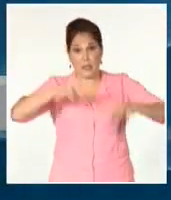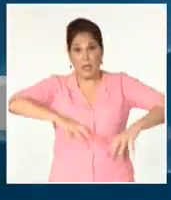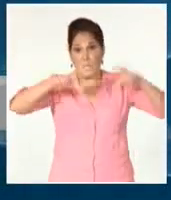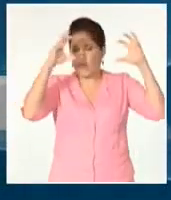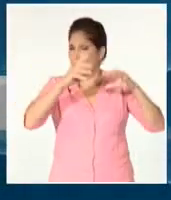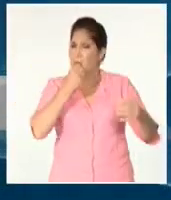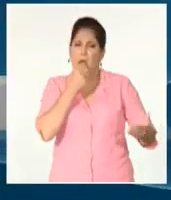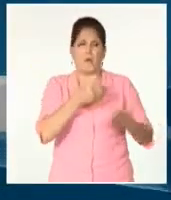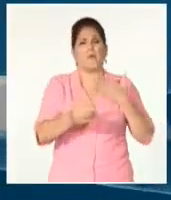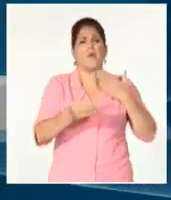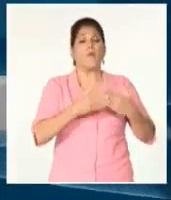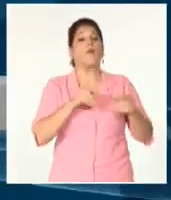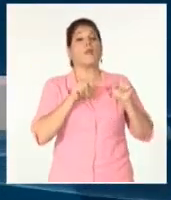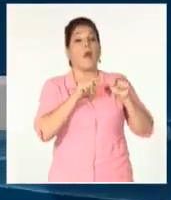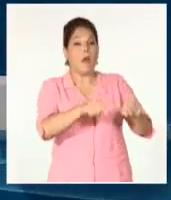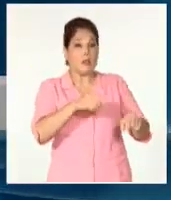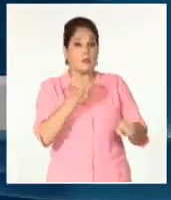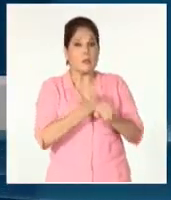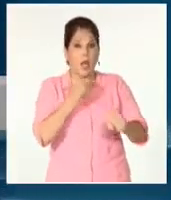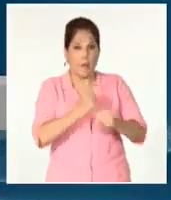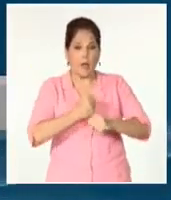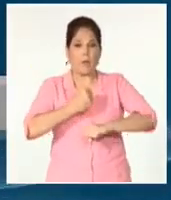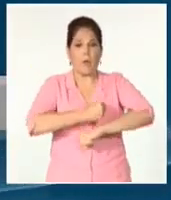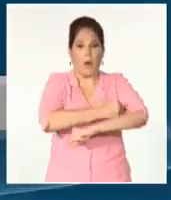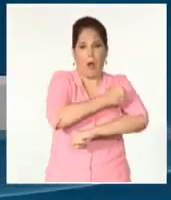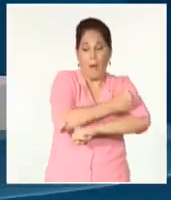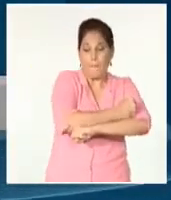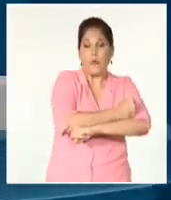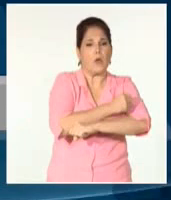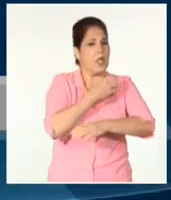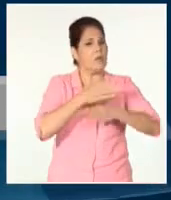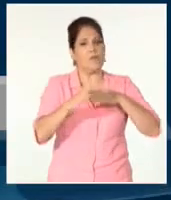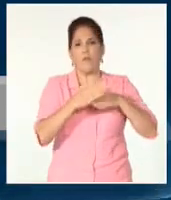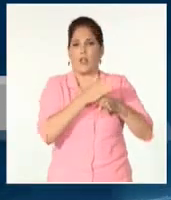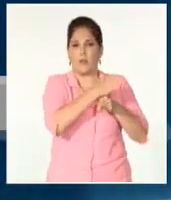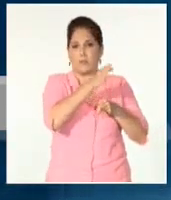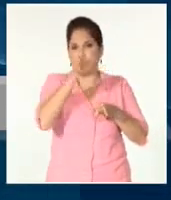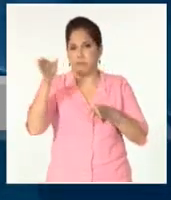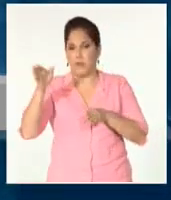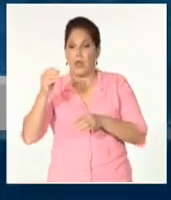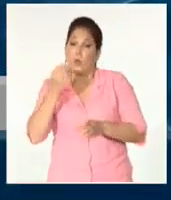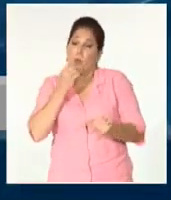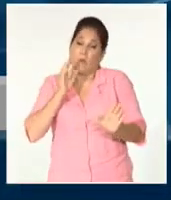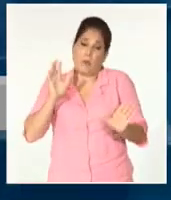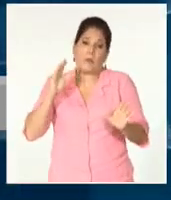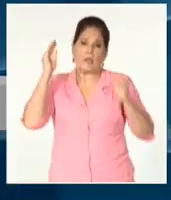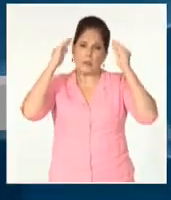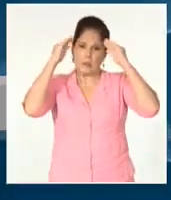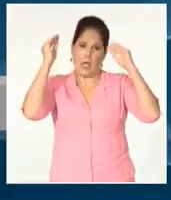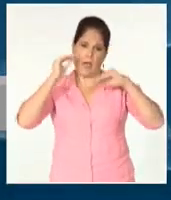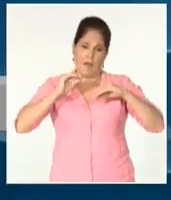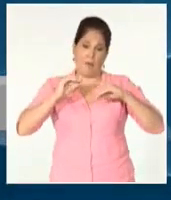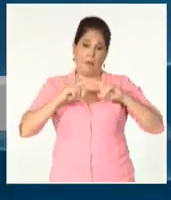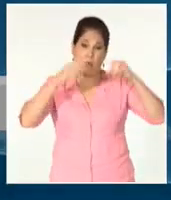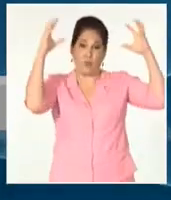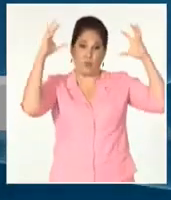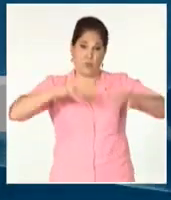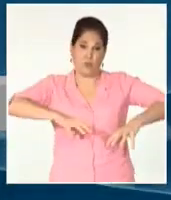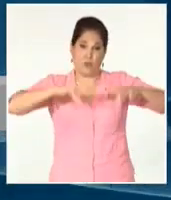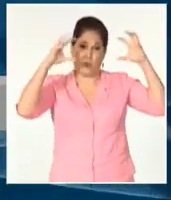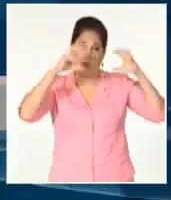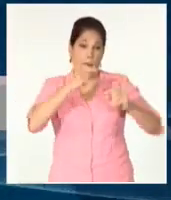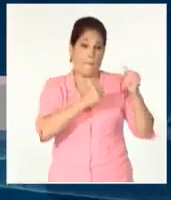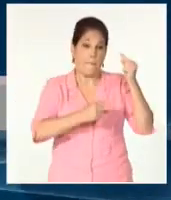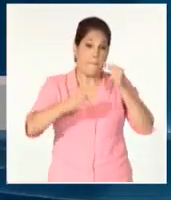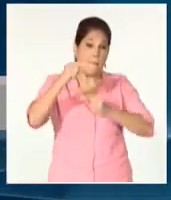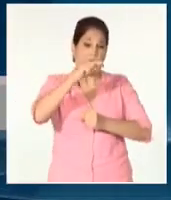Esta distribución se ha estado realizando en situaciones complejas, por cuanto ha estado incidiendo en los últimos días la lluvia, sobre todo en las